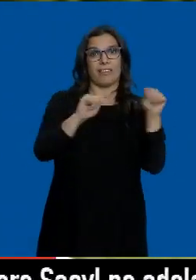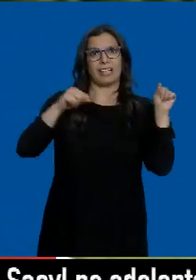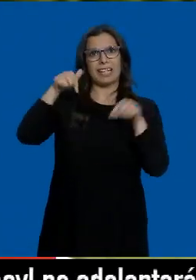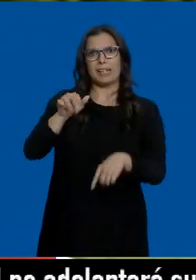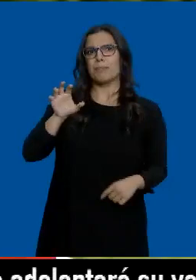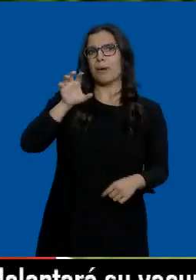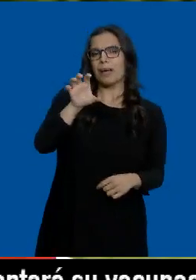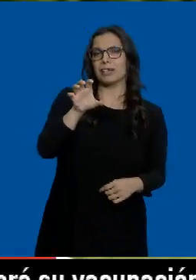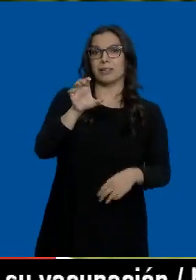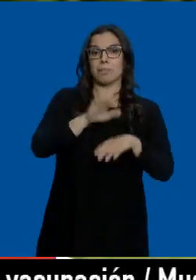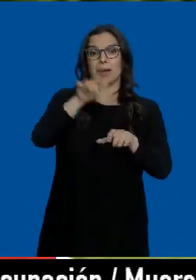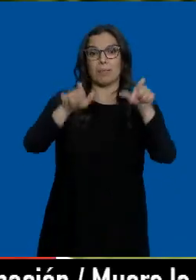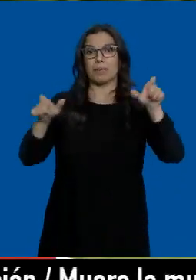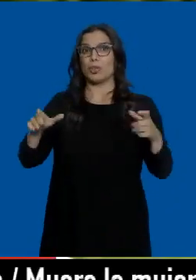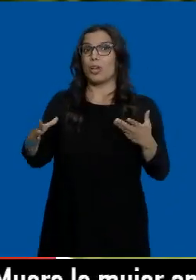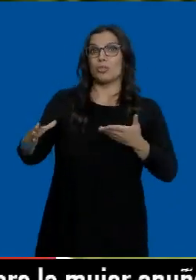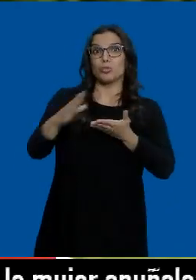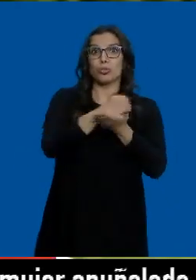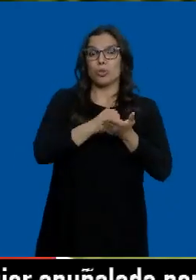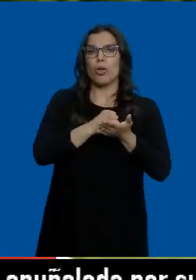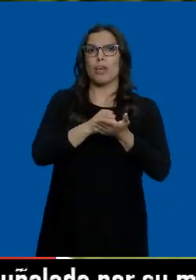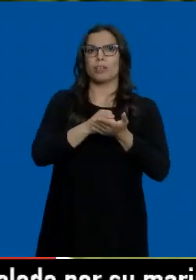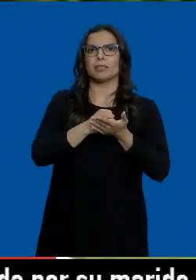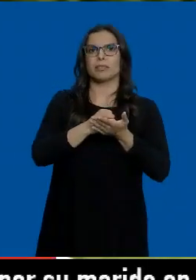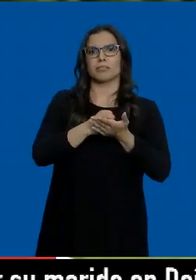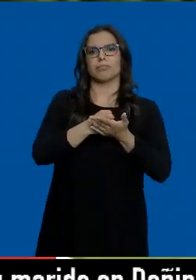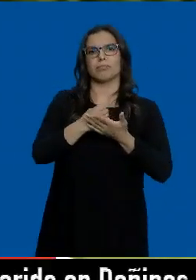para que todo el mundo se retrate.